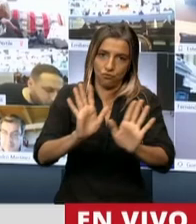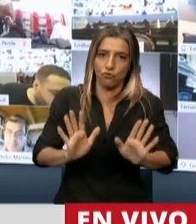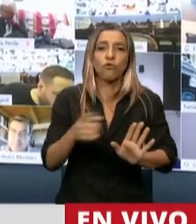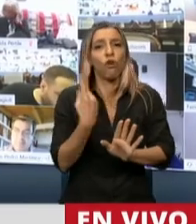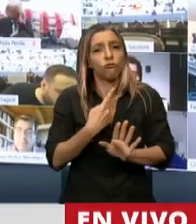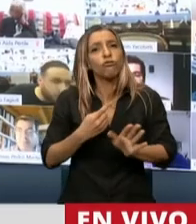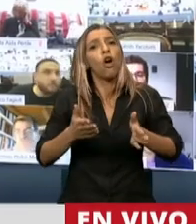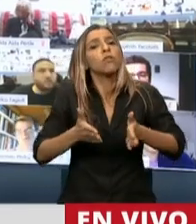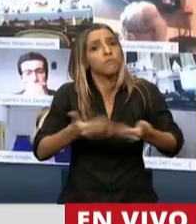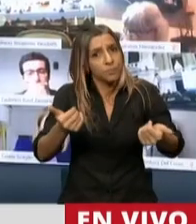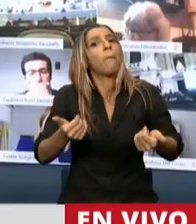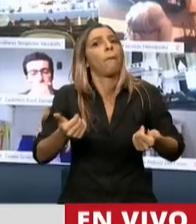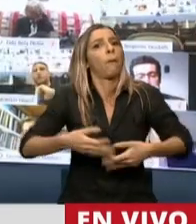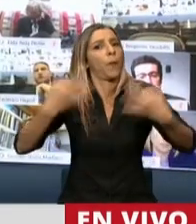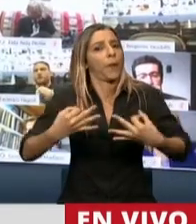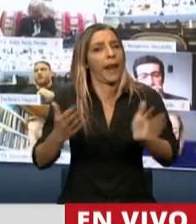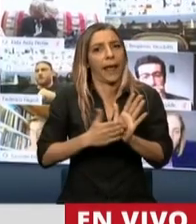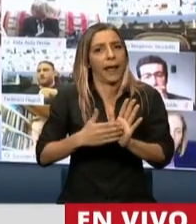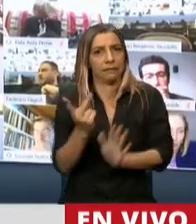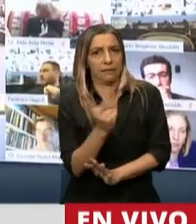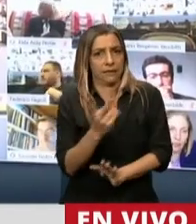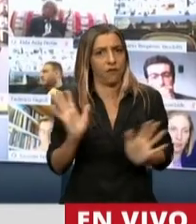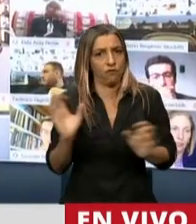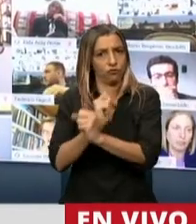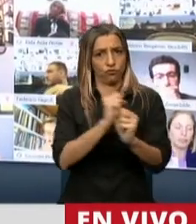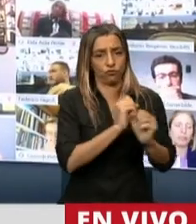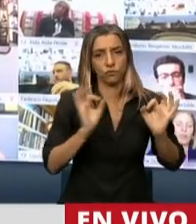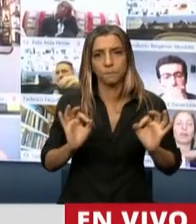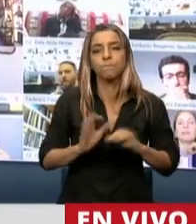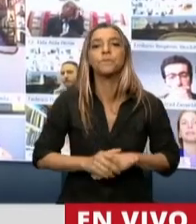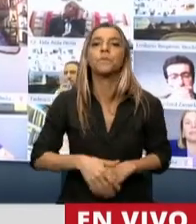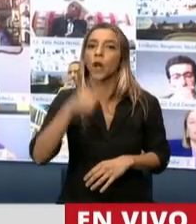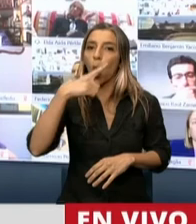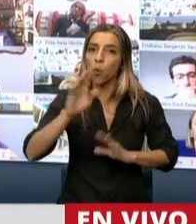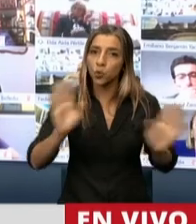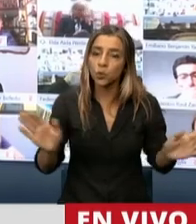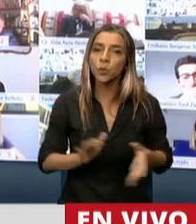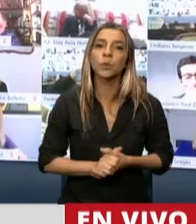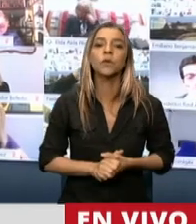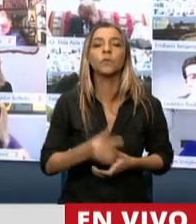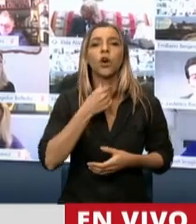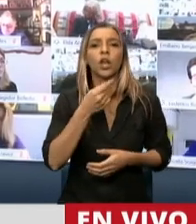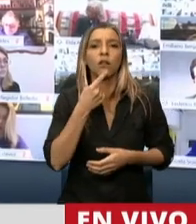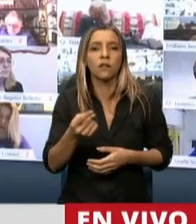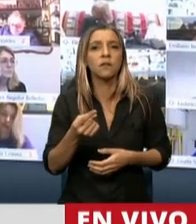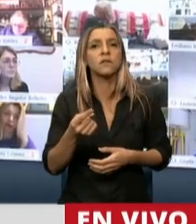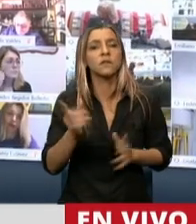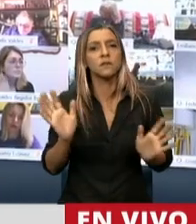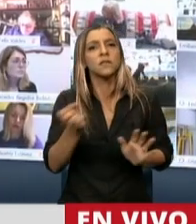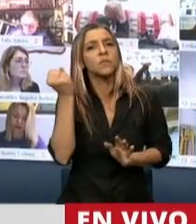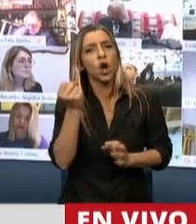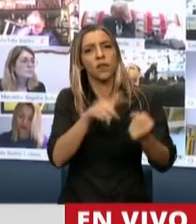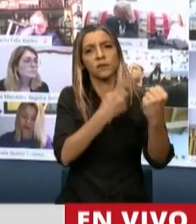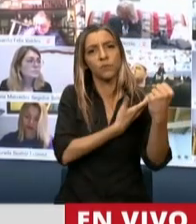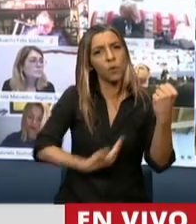cosas bien y tenemos en ese sentido la garantía también me parece y quiero destacar para terminar presidente importante el gesto del Poder